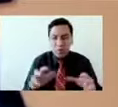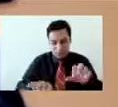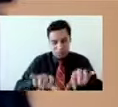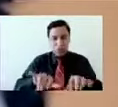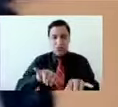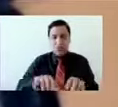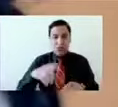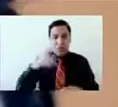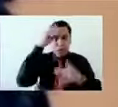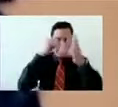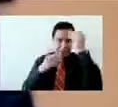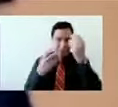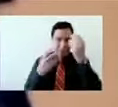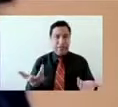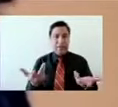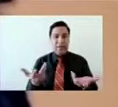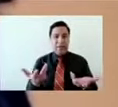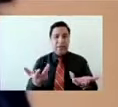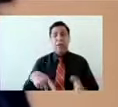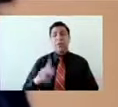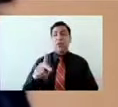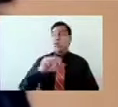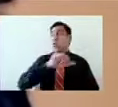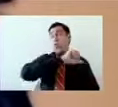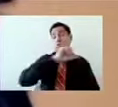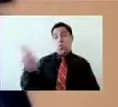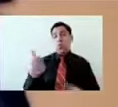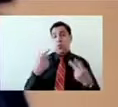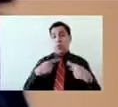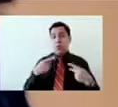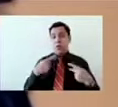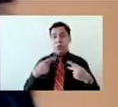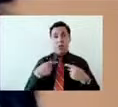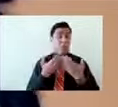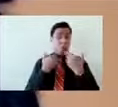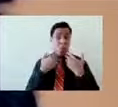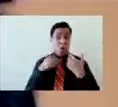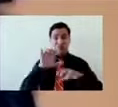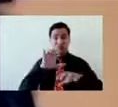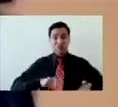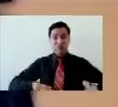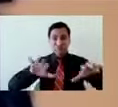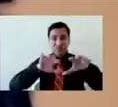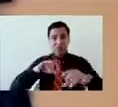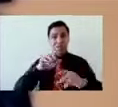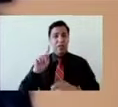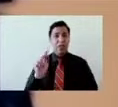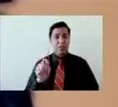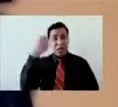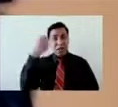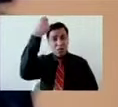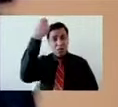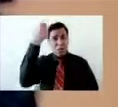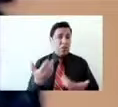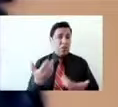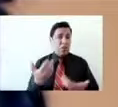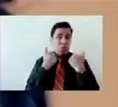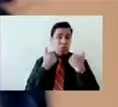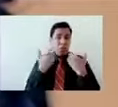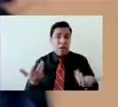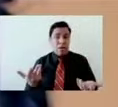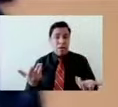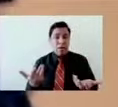bueno, seguimos trabajando en la universidad, tanto estudiantes como académicos, pues, muchos no sabíamos